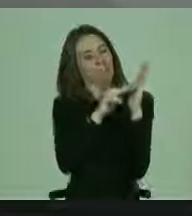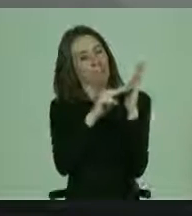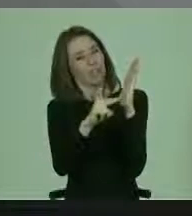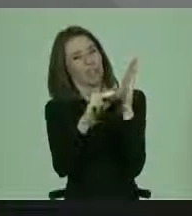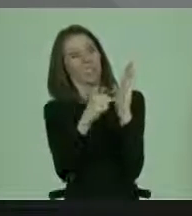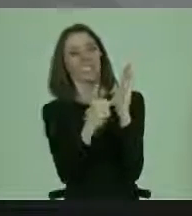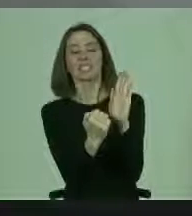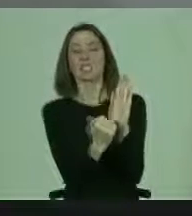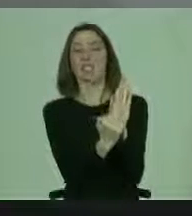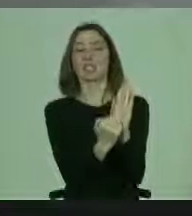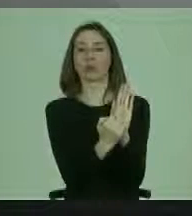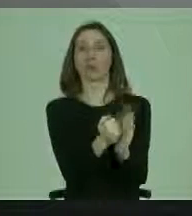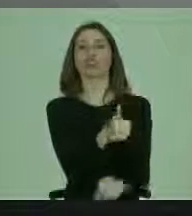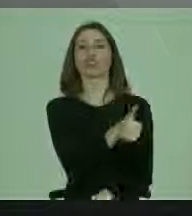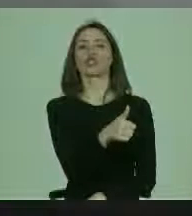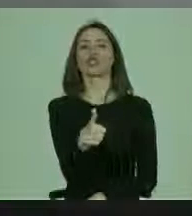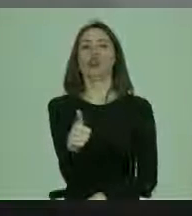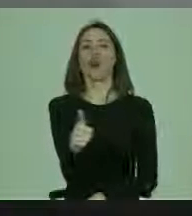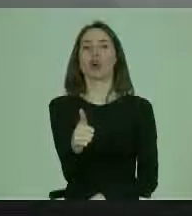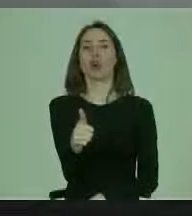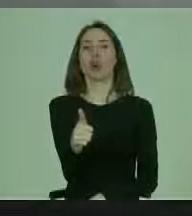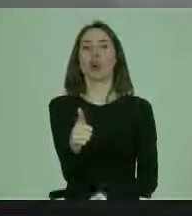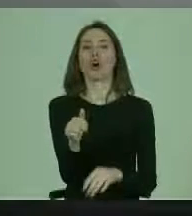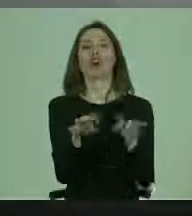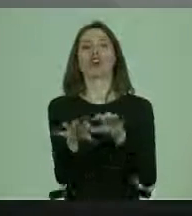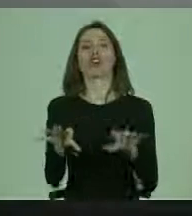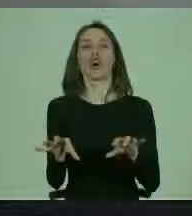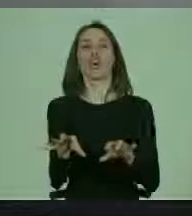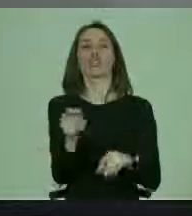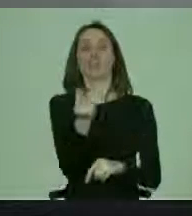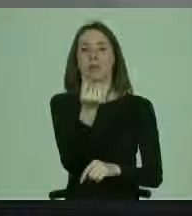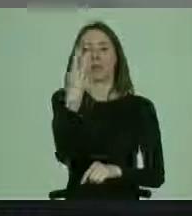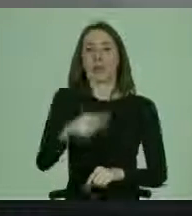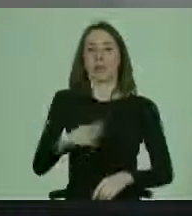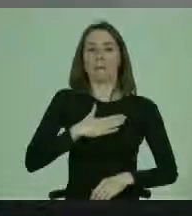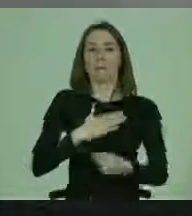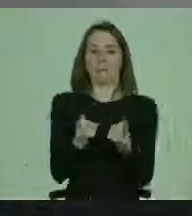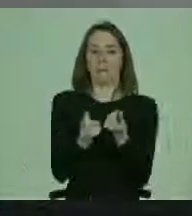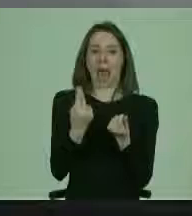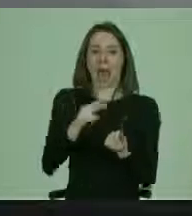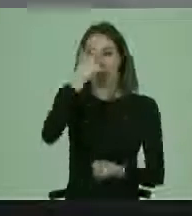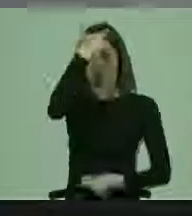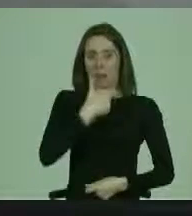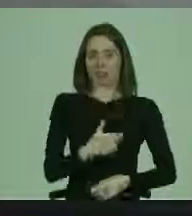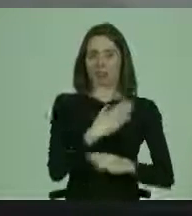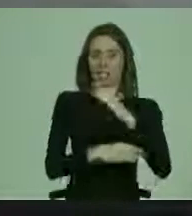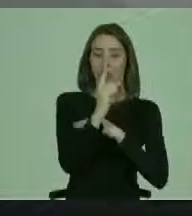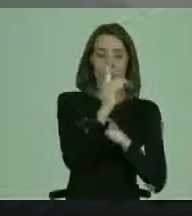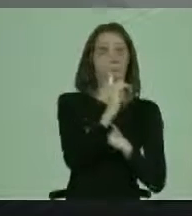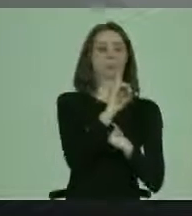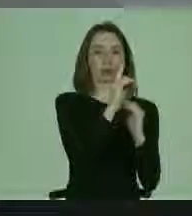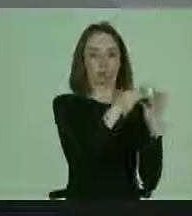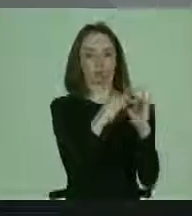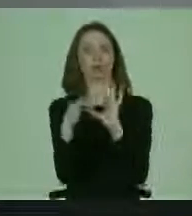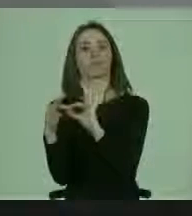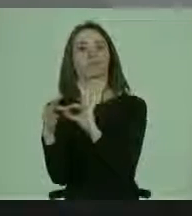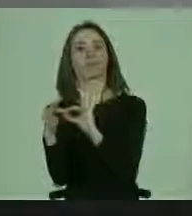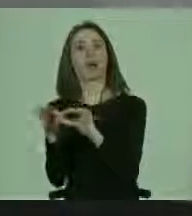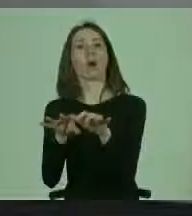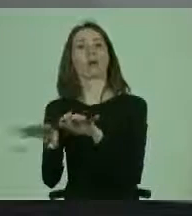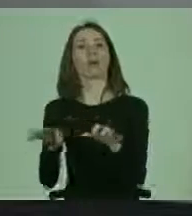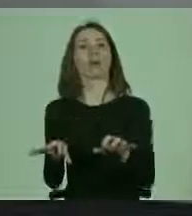es un artículo dirigido solamente a aspectos patrimoniales o pecuniarios, se dirige también a